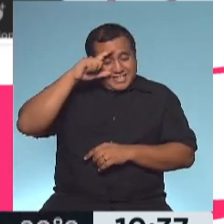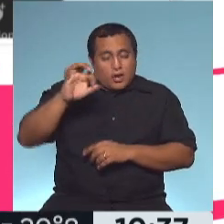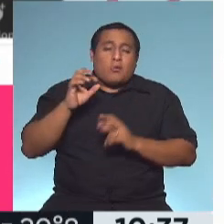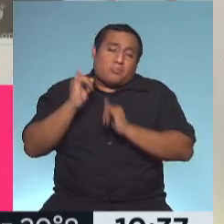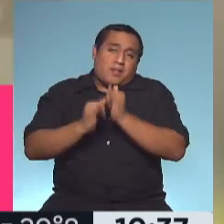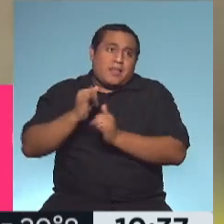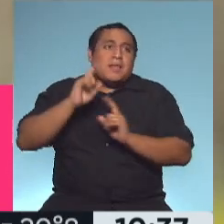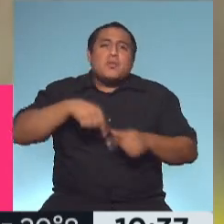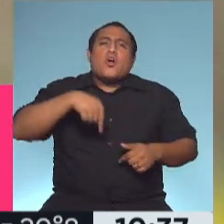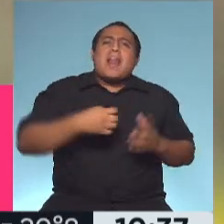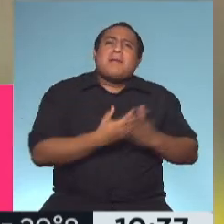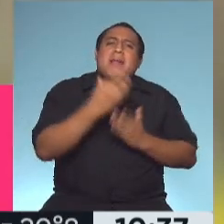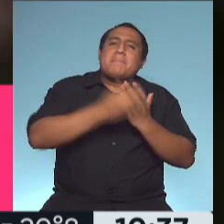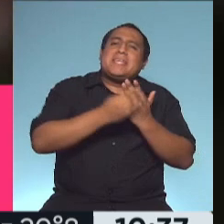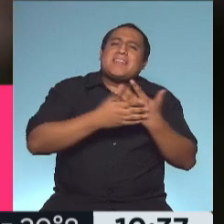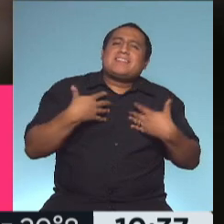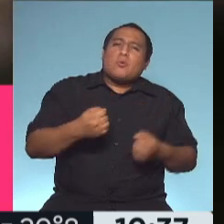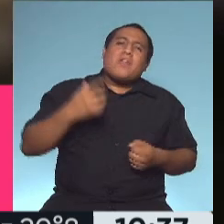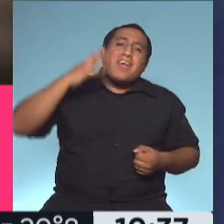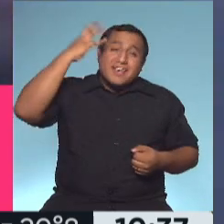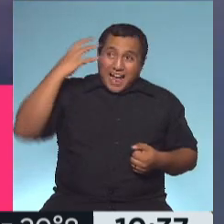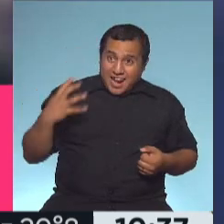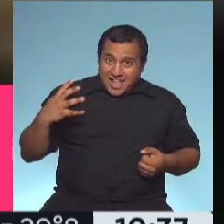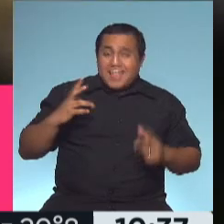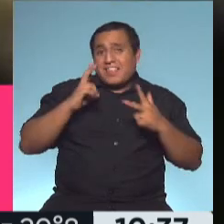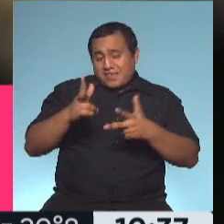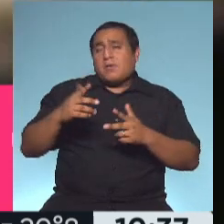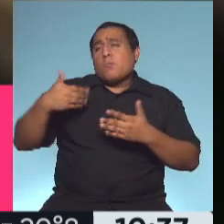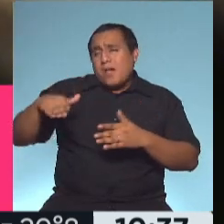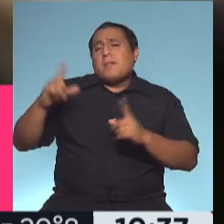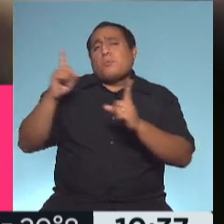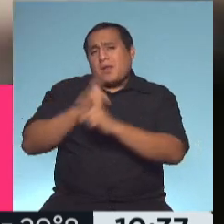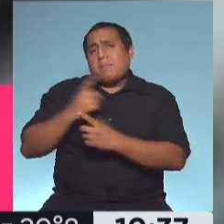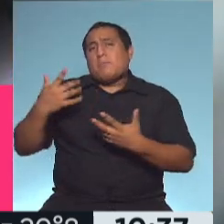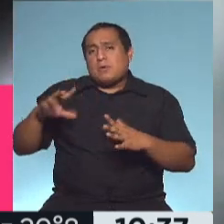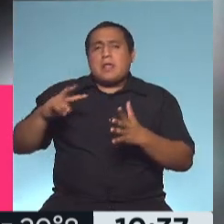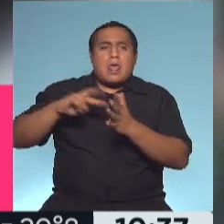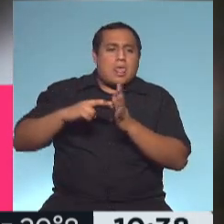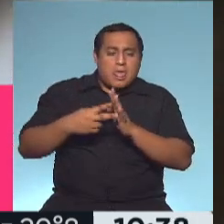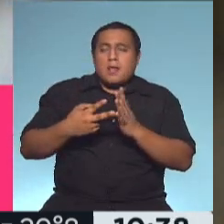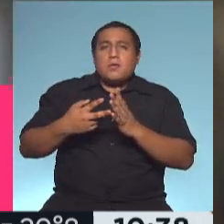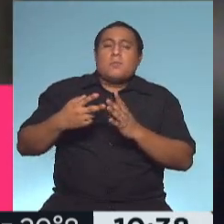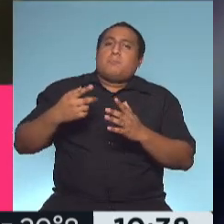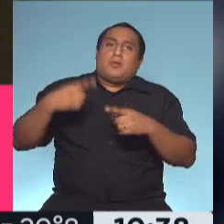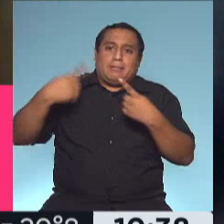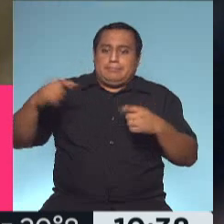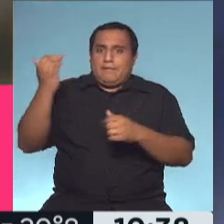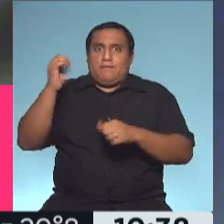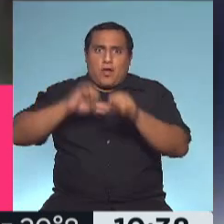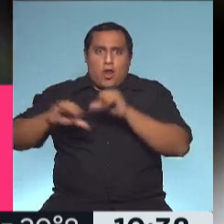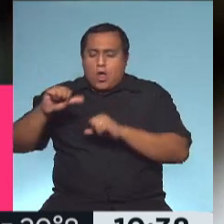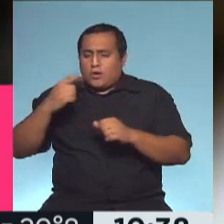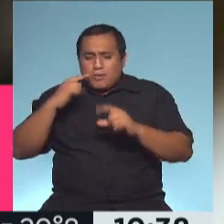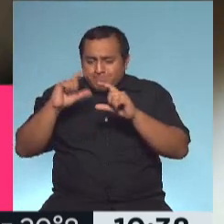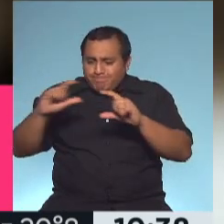Ministra de Salud, Carla Bisotti, que pueden surgir inconvenientes, porque son productos biológicos, y hay que ponerlos